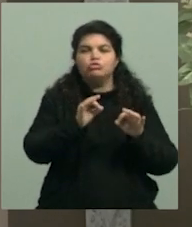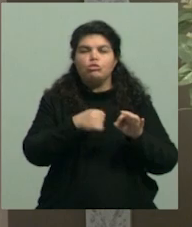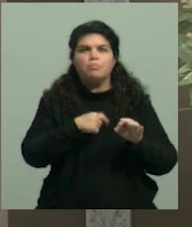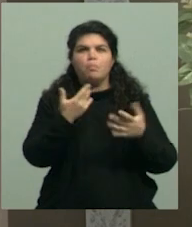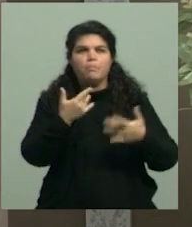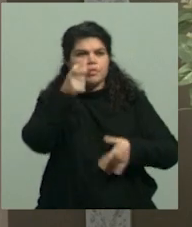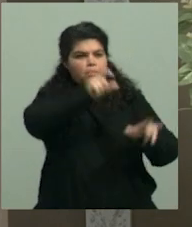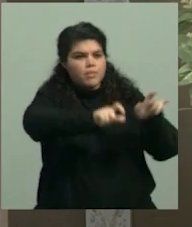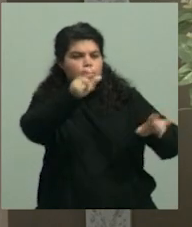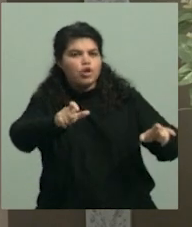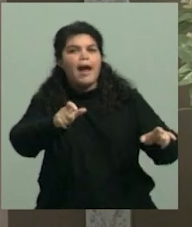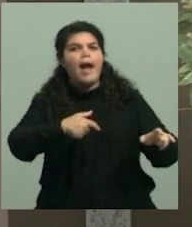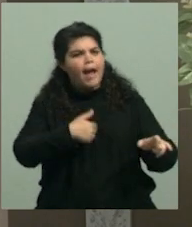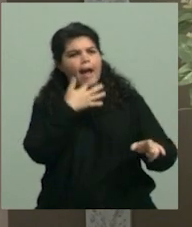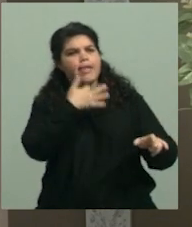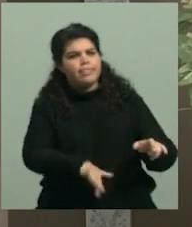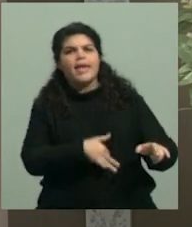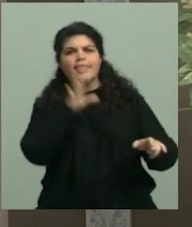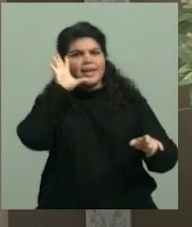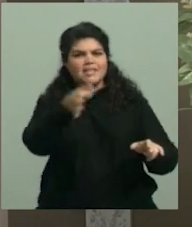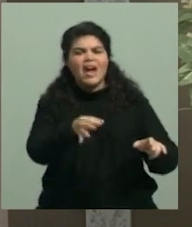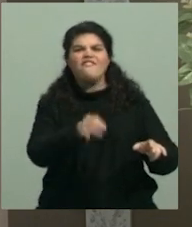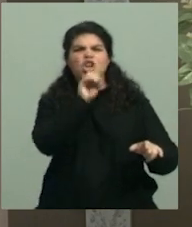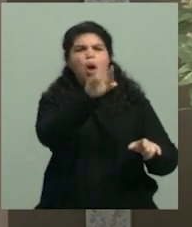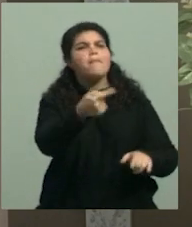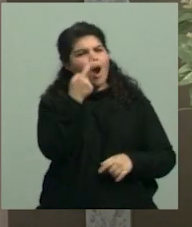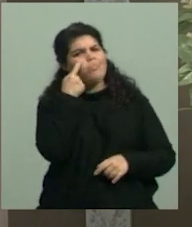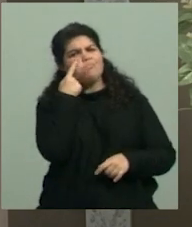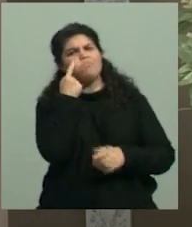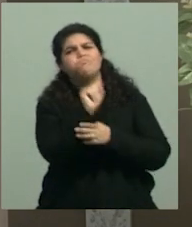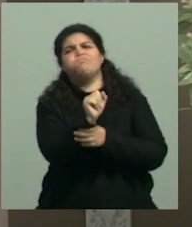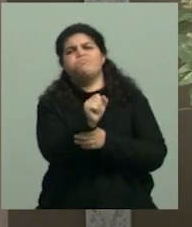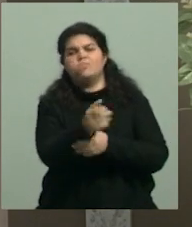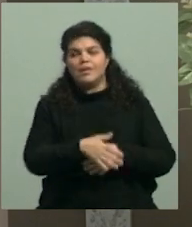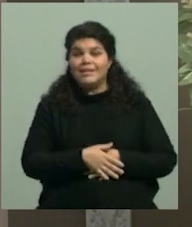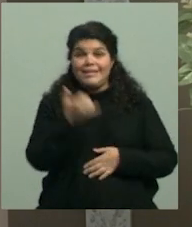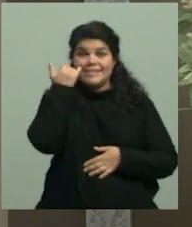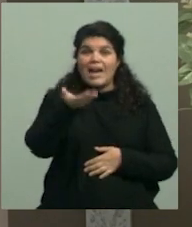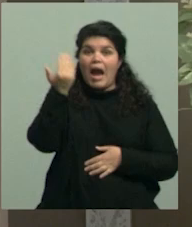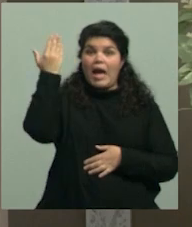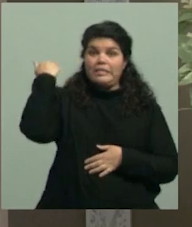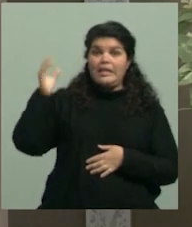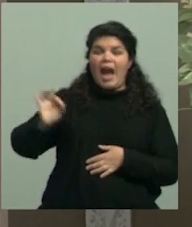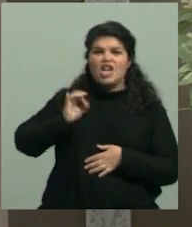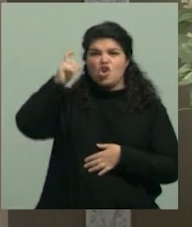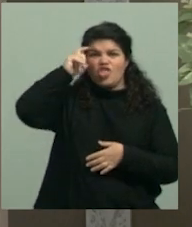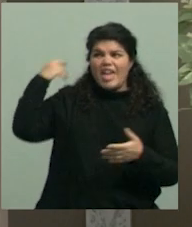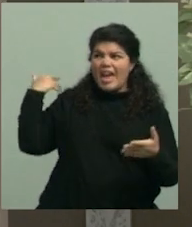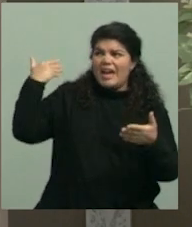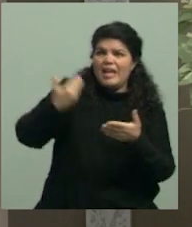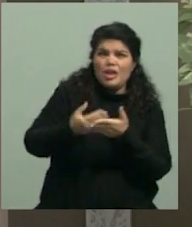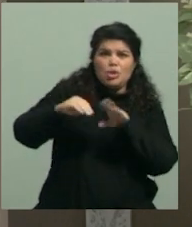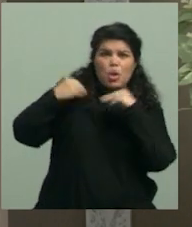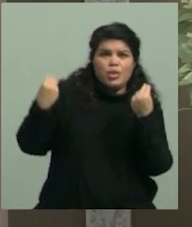Me parece que es interesante también repasar eso porque si ya tiene 10 años significa que ha sido exitoso, por eso también la necesidad de seguir